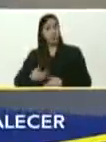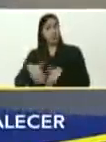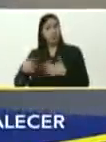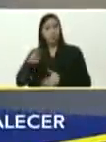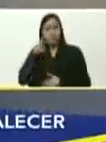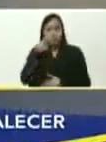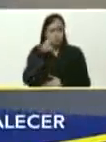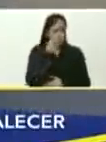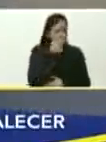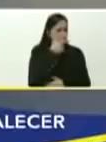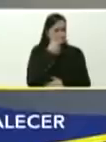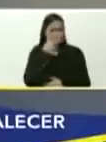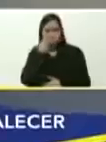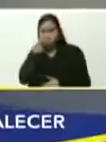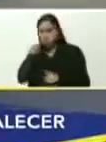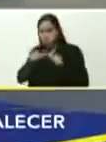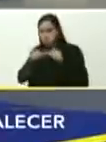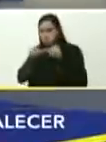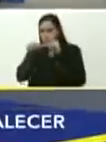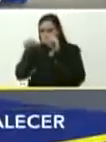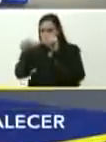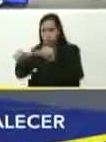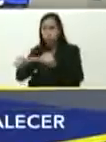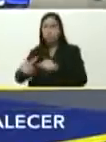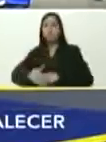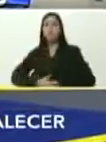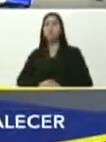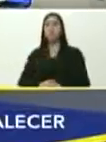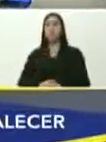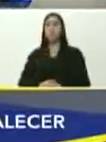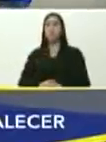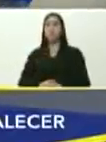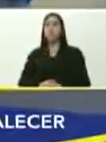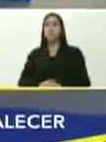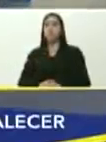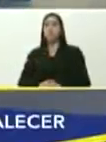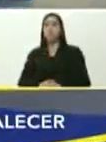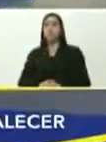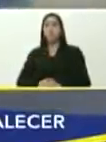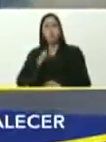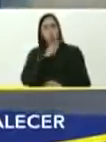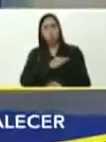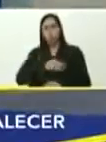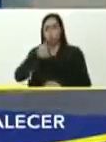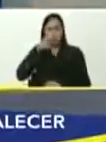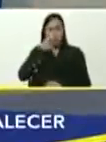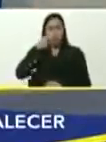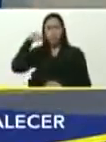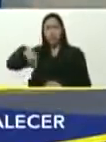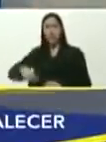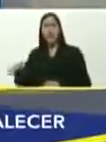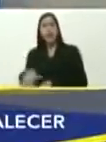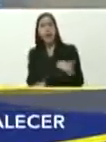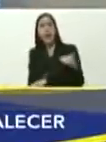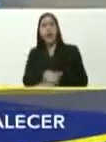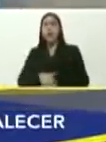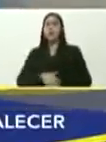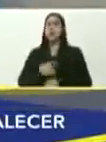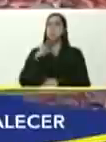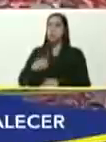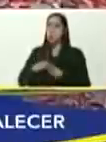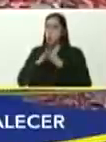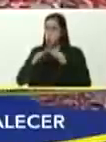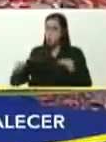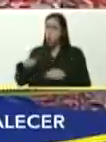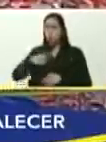inspección permanente, la auditoría permanente, la contraloría social, la contraloría de calle, es lo que yo le digo a todos